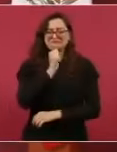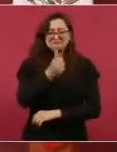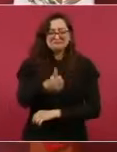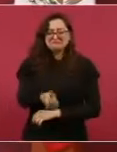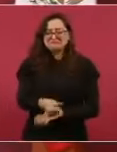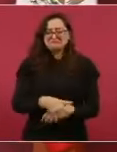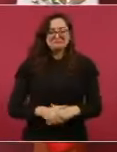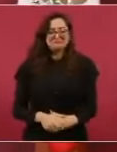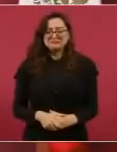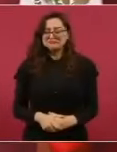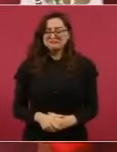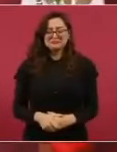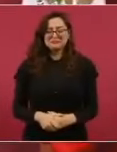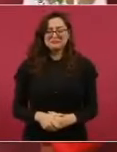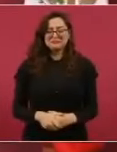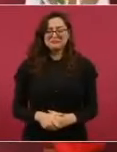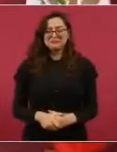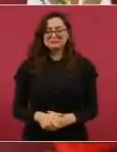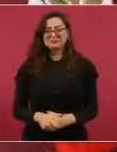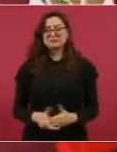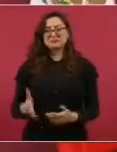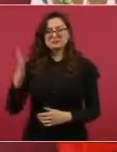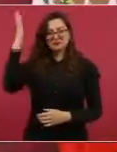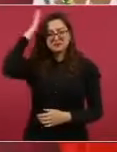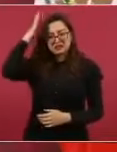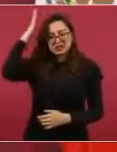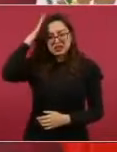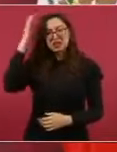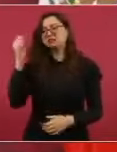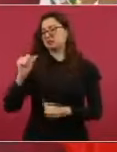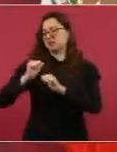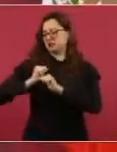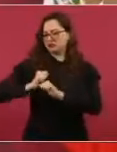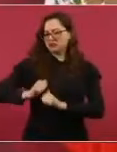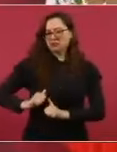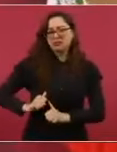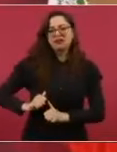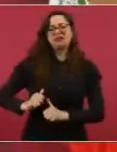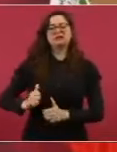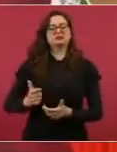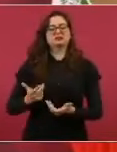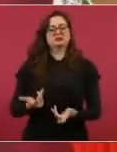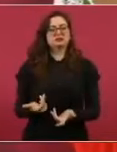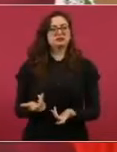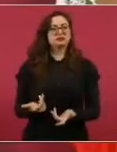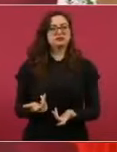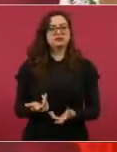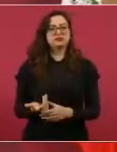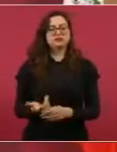ningún dirigente diría